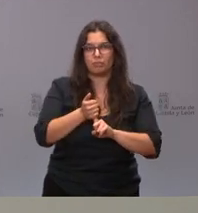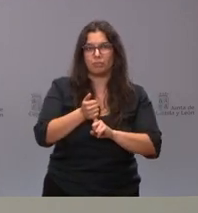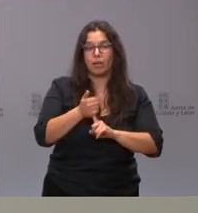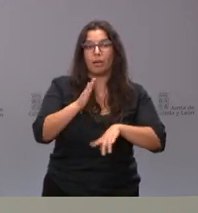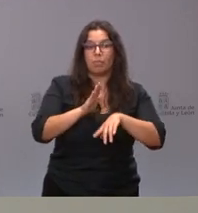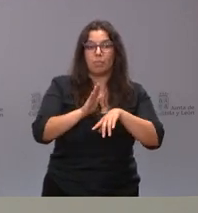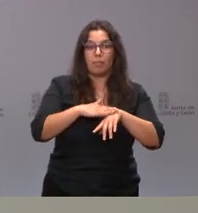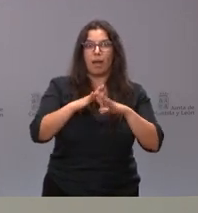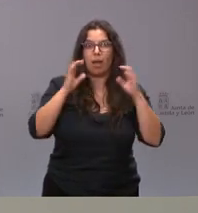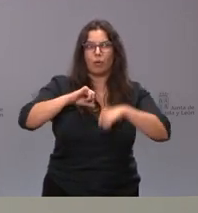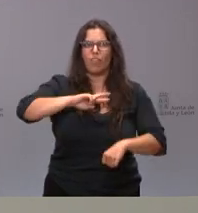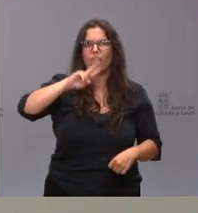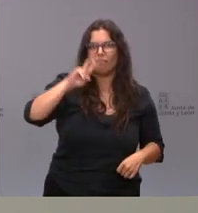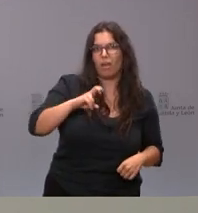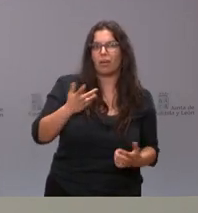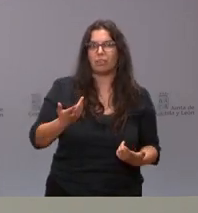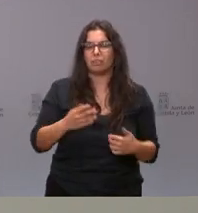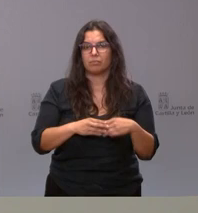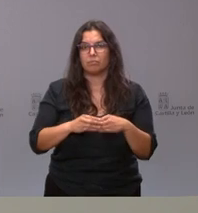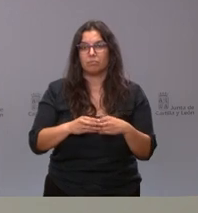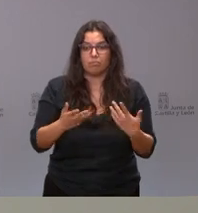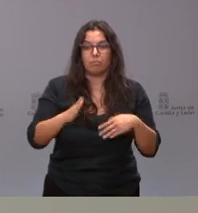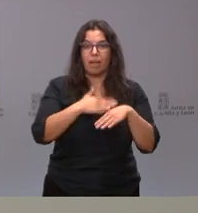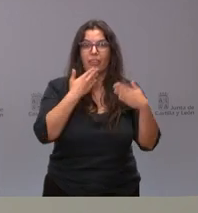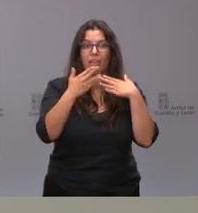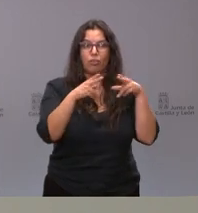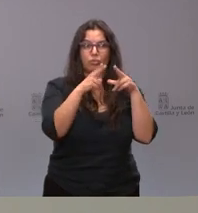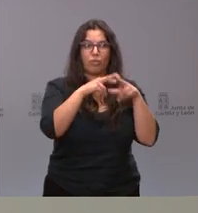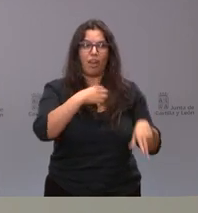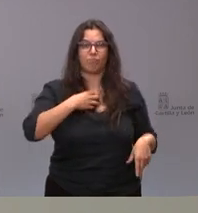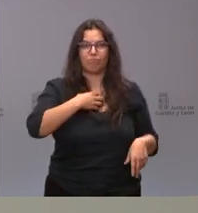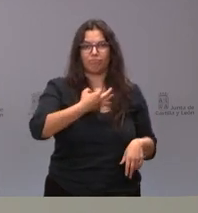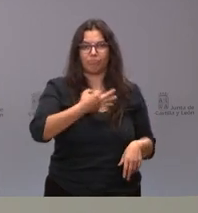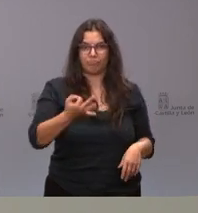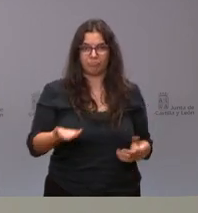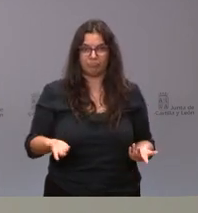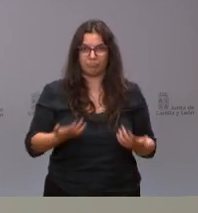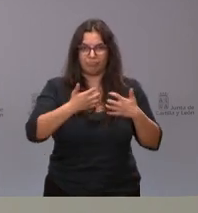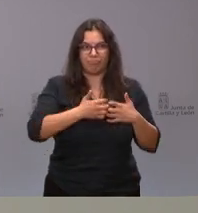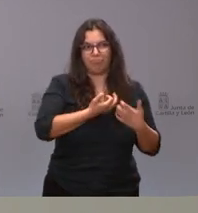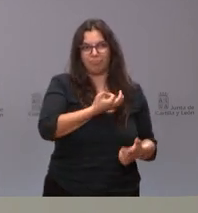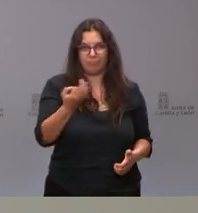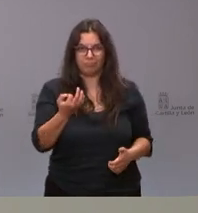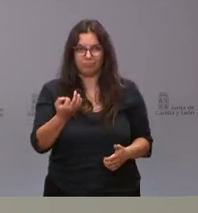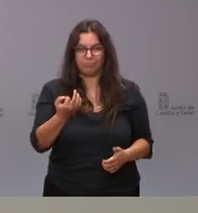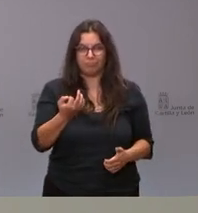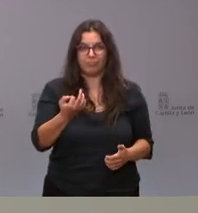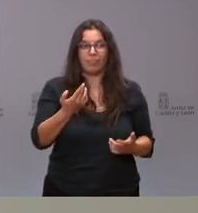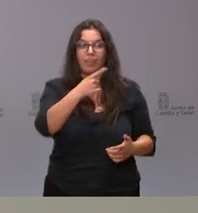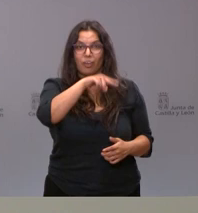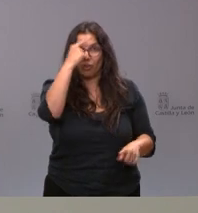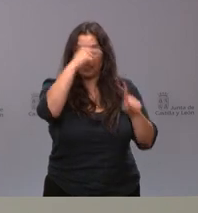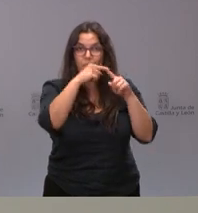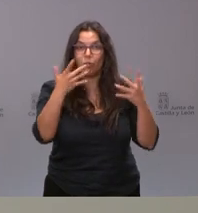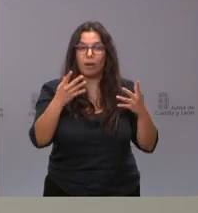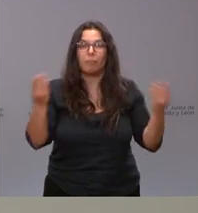acuerdos sean útiles y para que el diálogo social cumpla su función, que es intentar mejorar el día